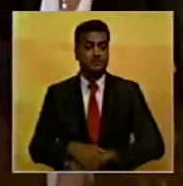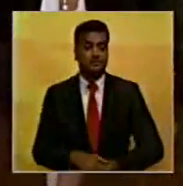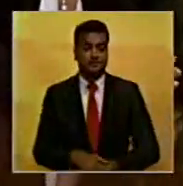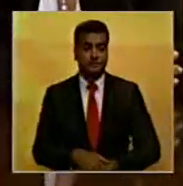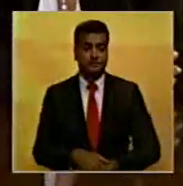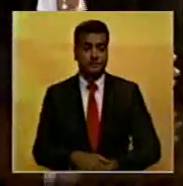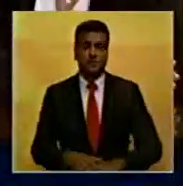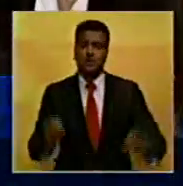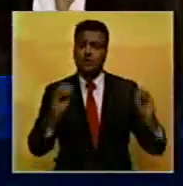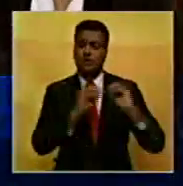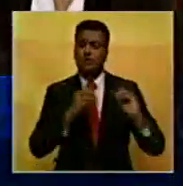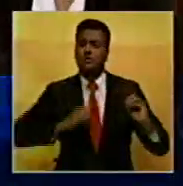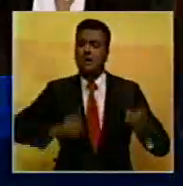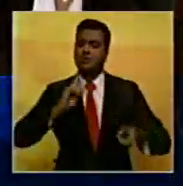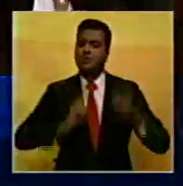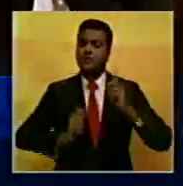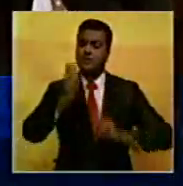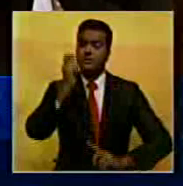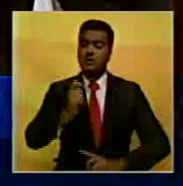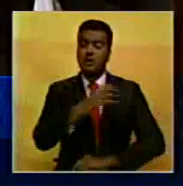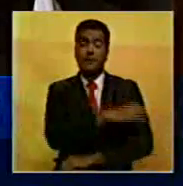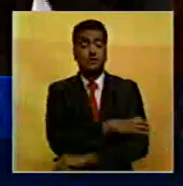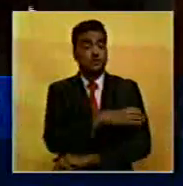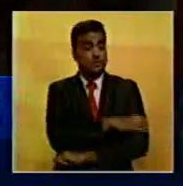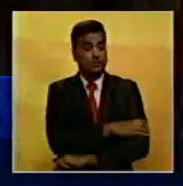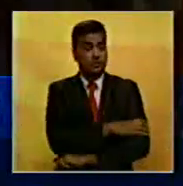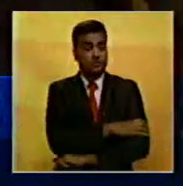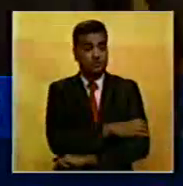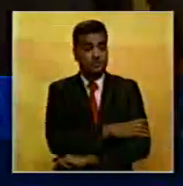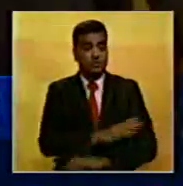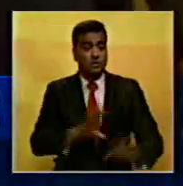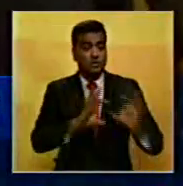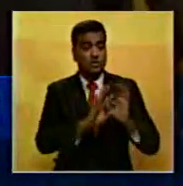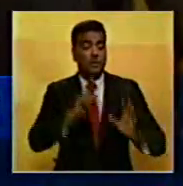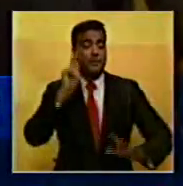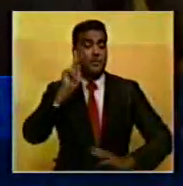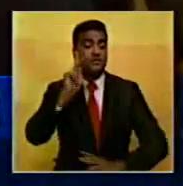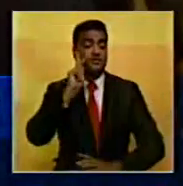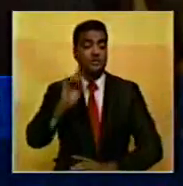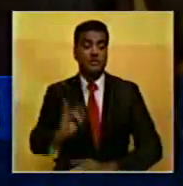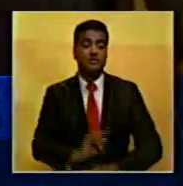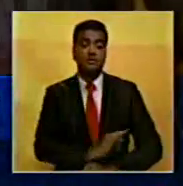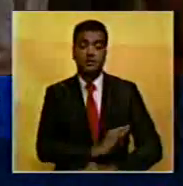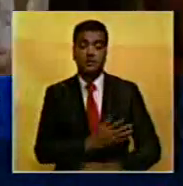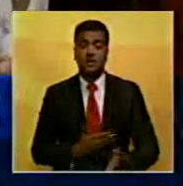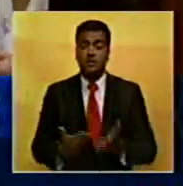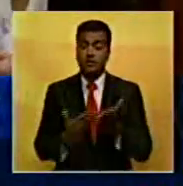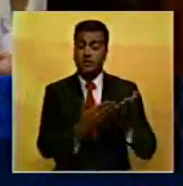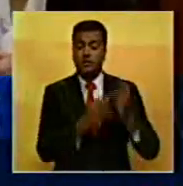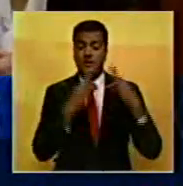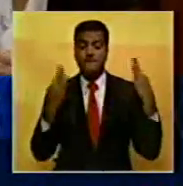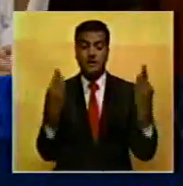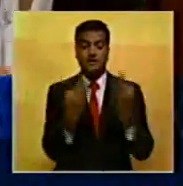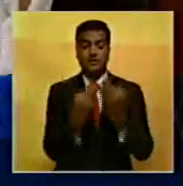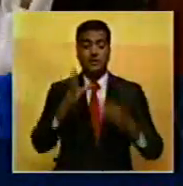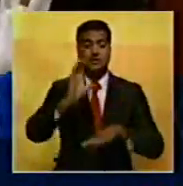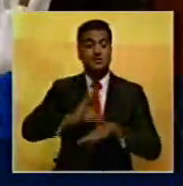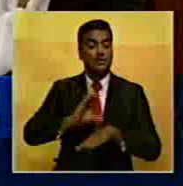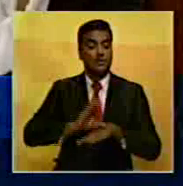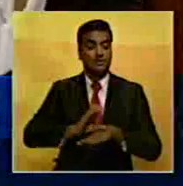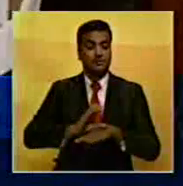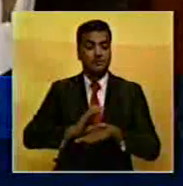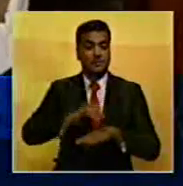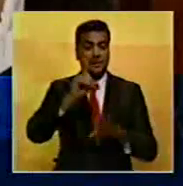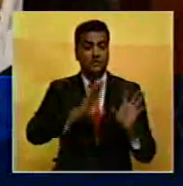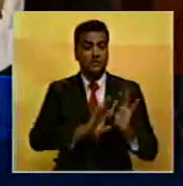encuentro al cual asistieron algunos diputados de la oposición, la Asociación de Profesores Universitarios y Estudiantes de la Federación de Centros, la